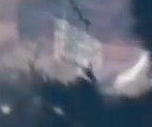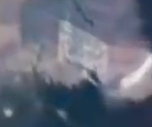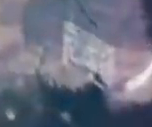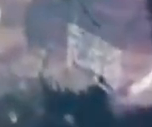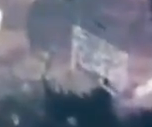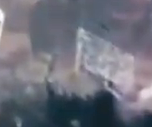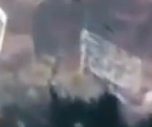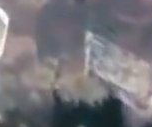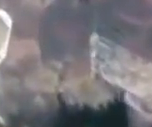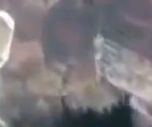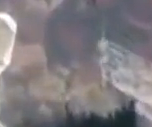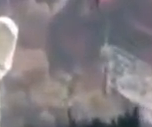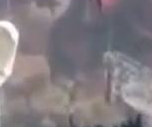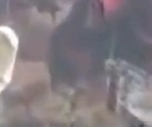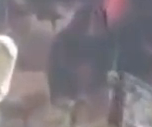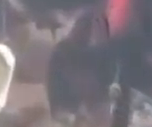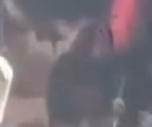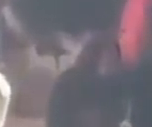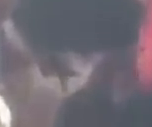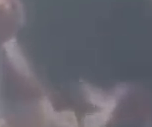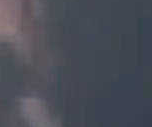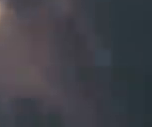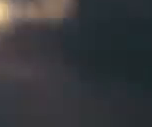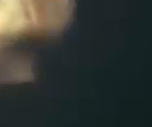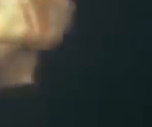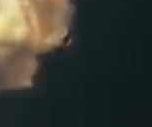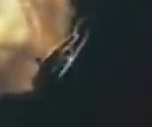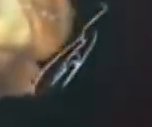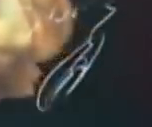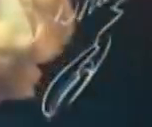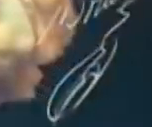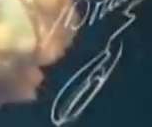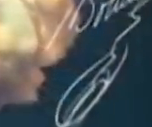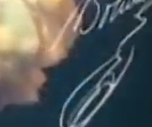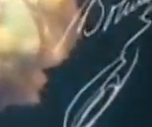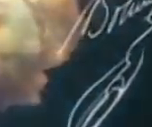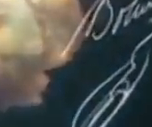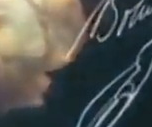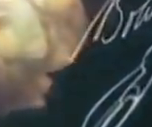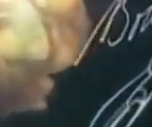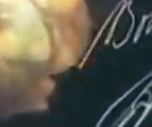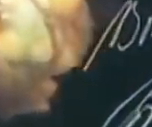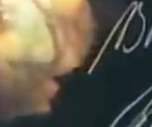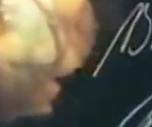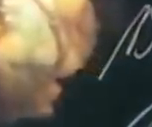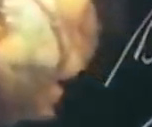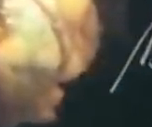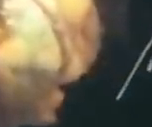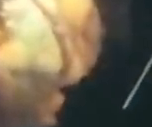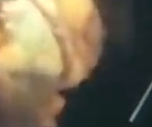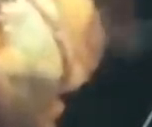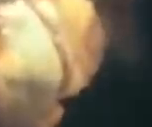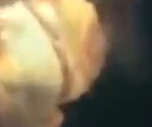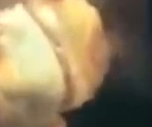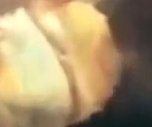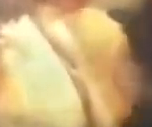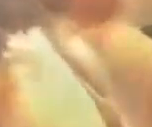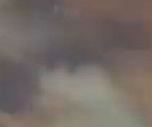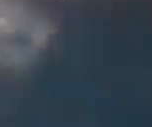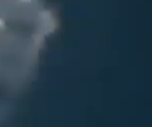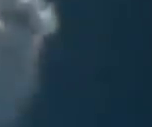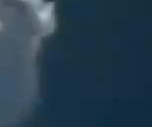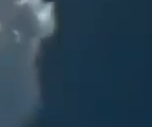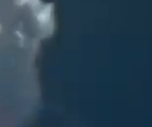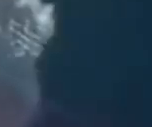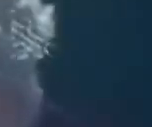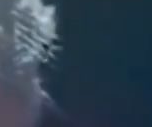pueblo y soldados se unieron para derrotar al enemigo realista de la corona española aquel 24 de